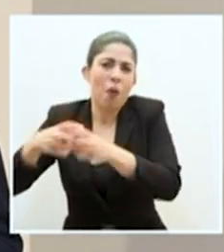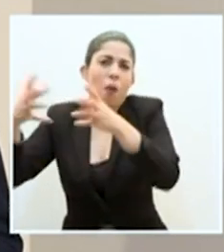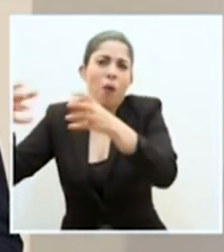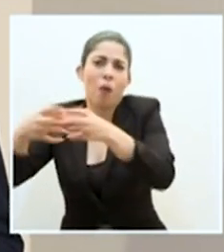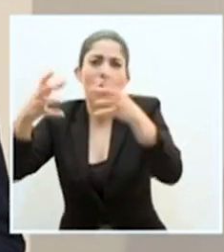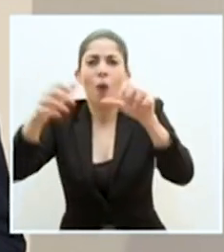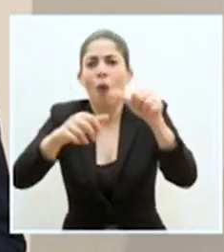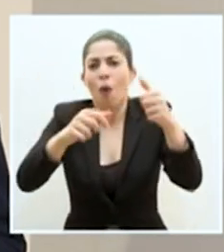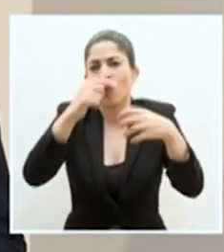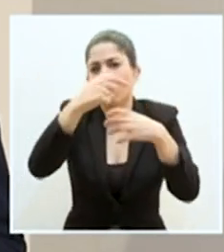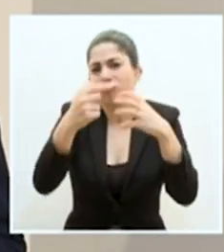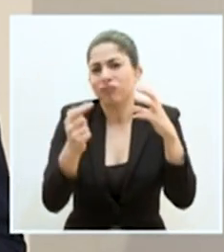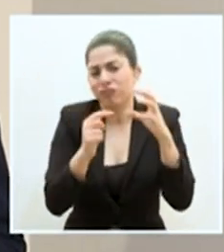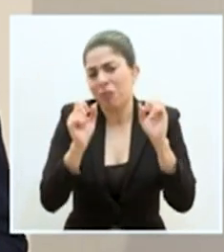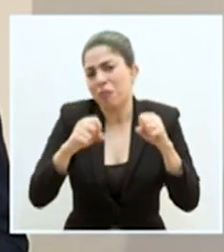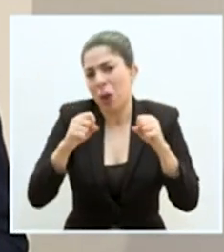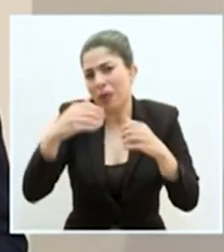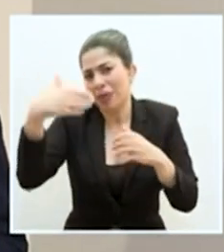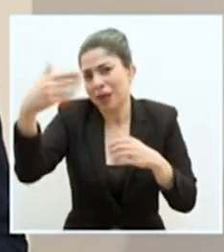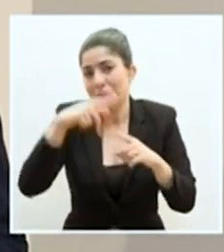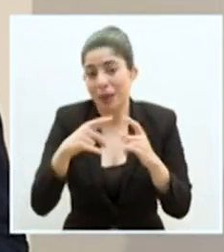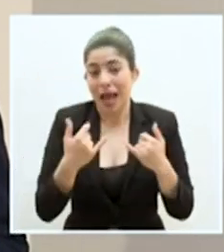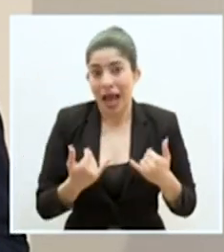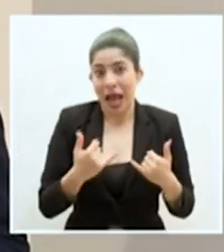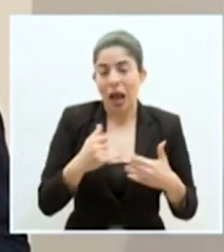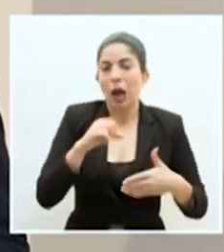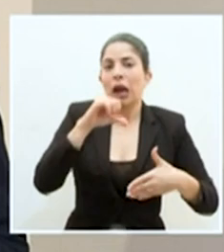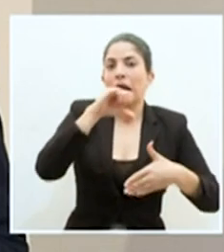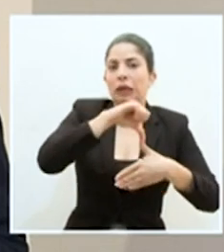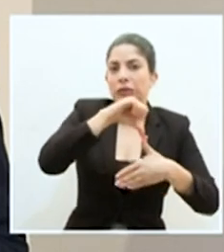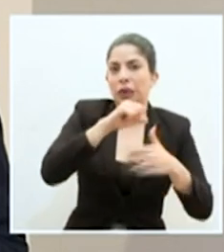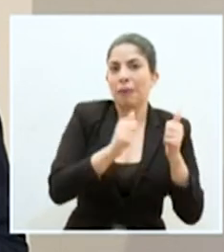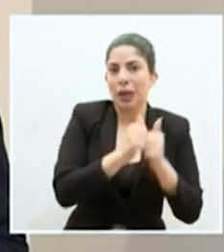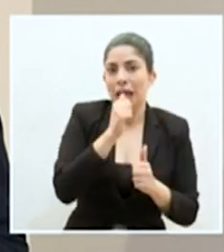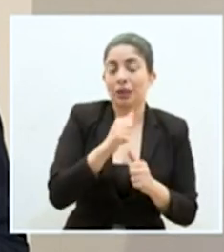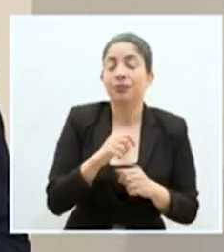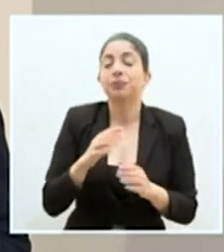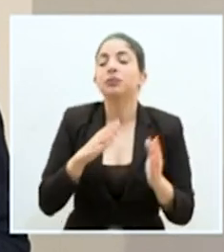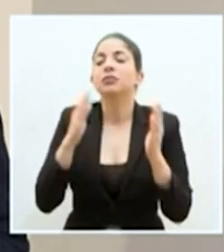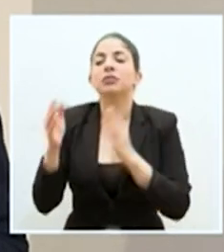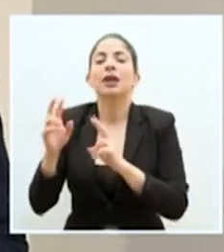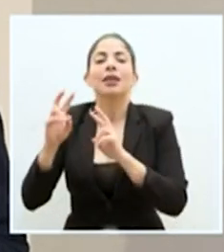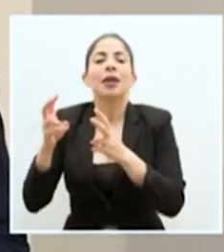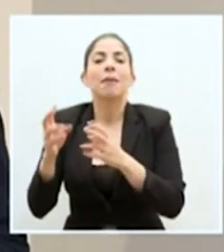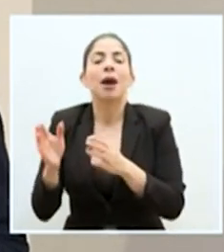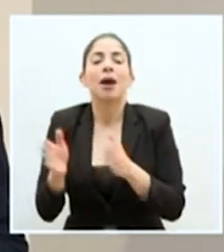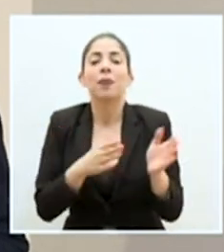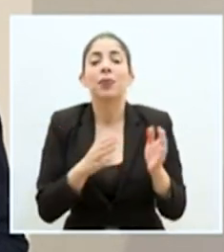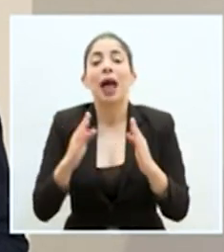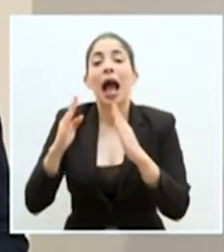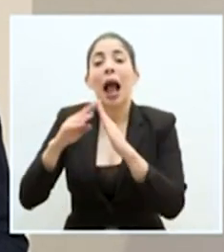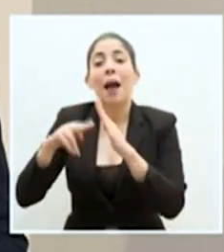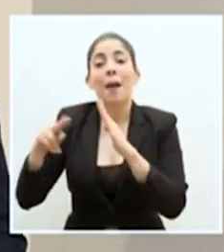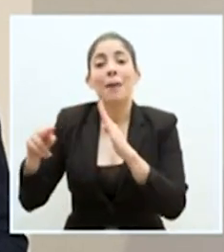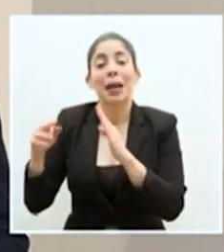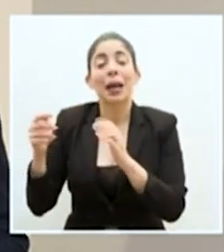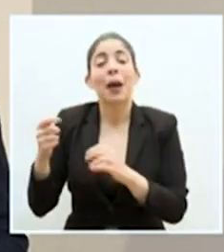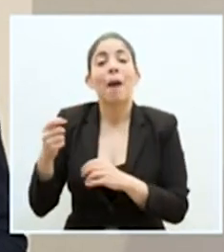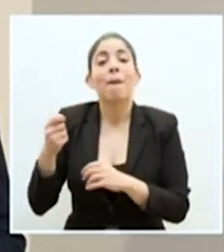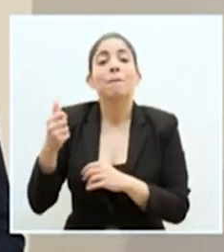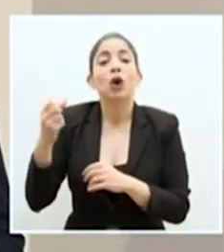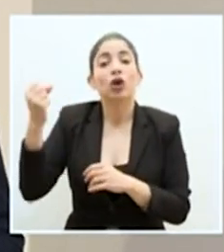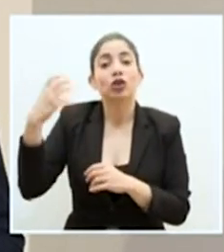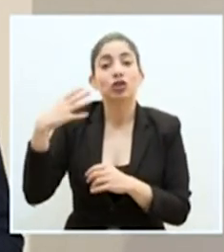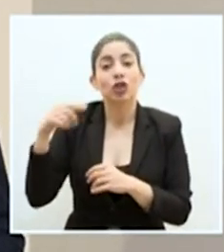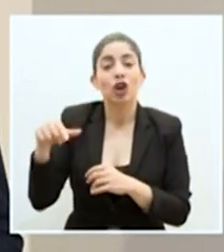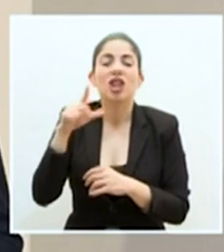representar un riesgo en su momento. Y con respecto al asunto del albergue en Pocosol, en realidad eso fue una coordinación que hizo directamente la